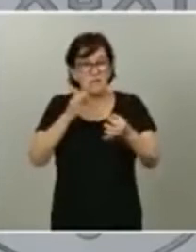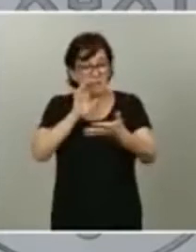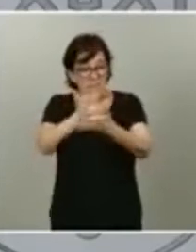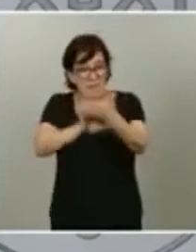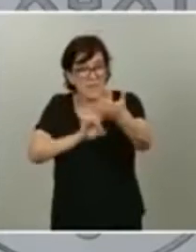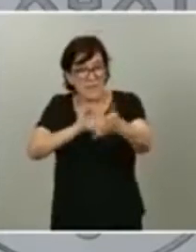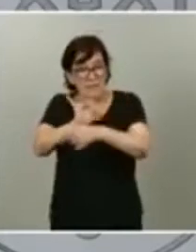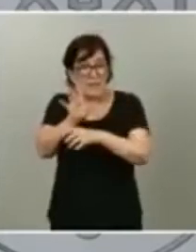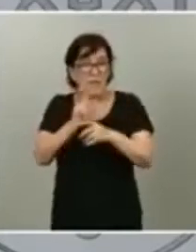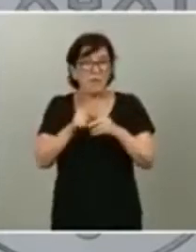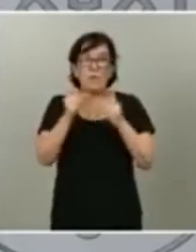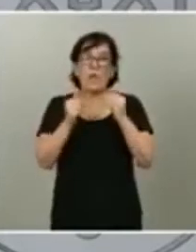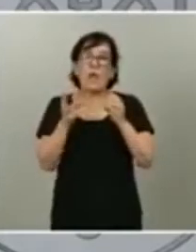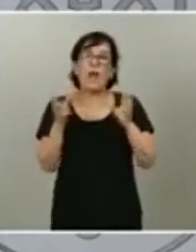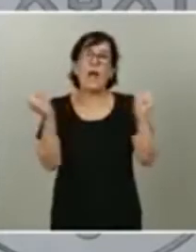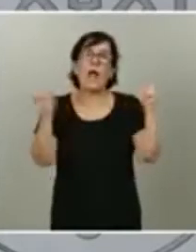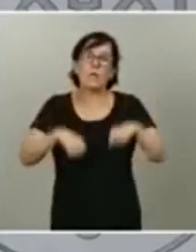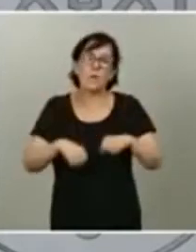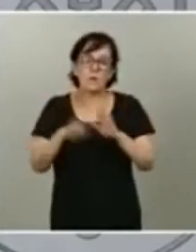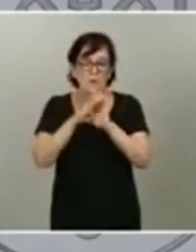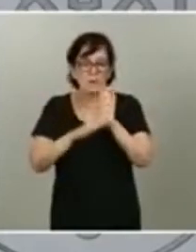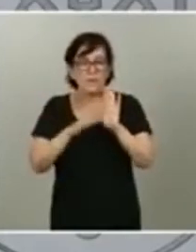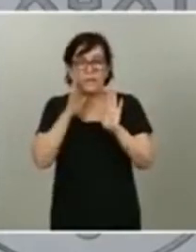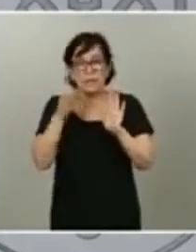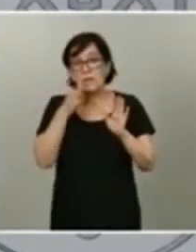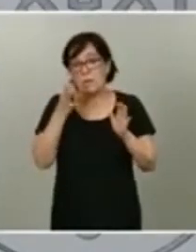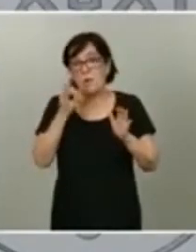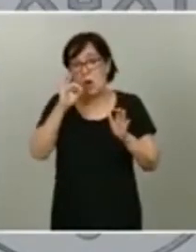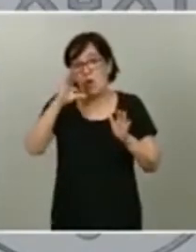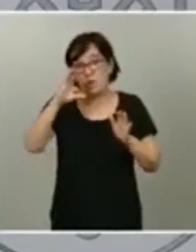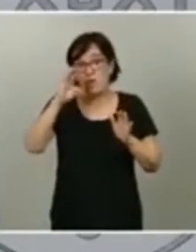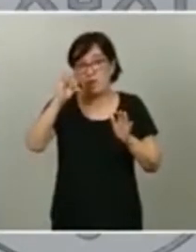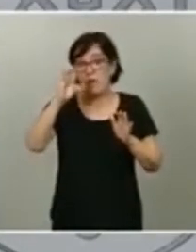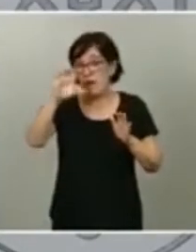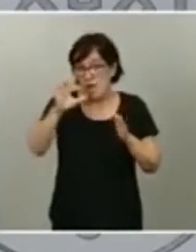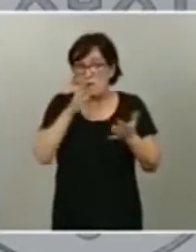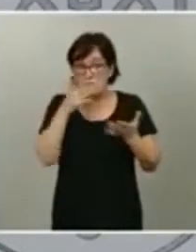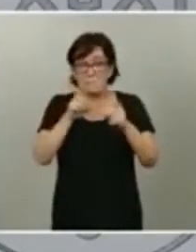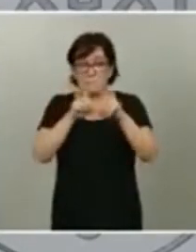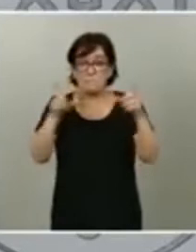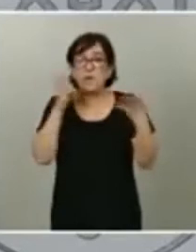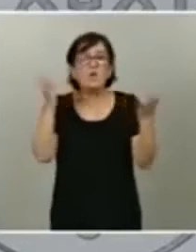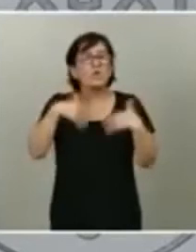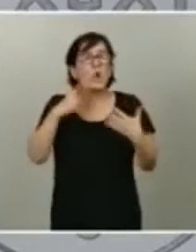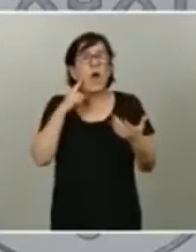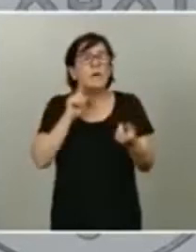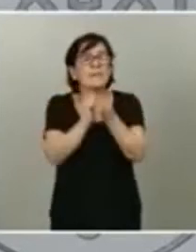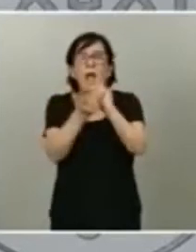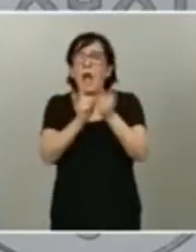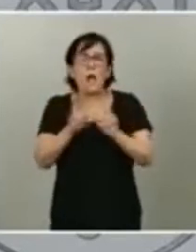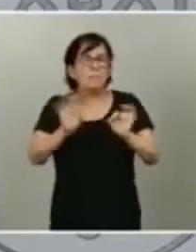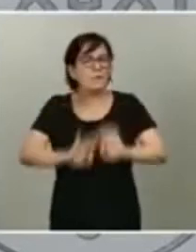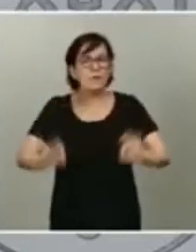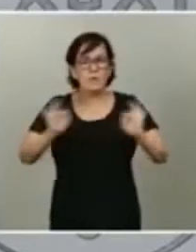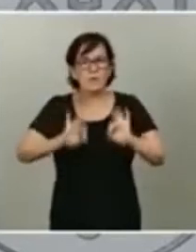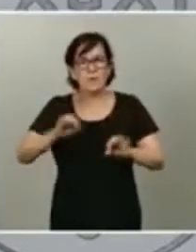ponernos de acuerdo, se refiere al marco de la OCDE y, por tanto, no hay ninguna variación respecto a la posición del Gobierno y manifiesto